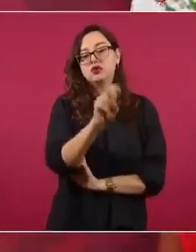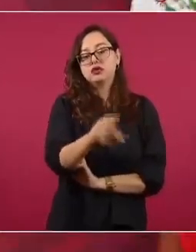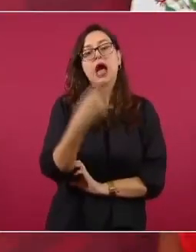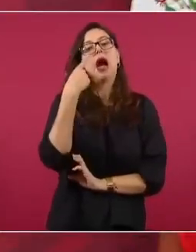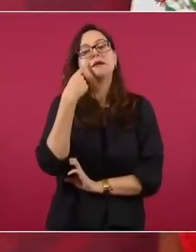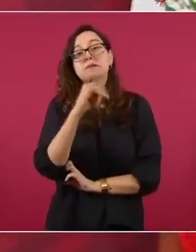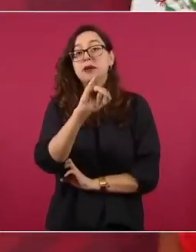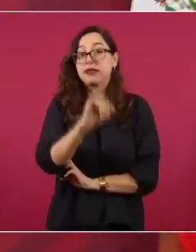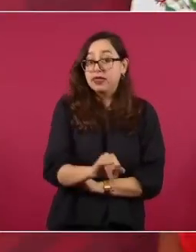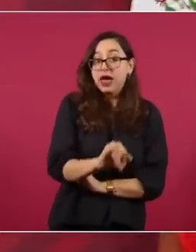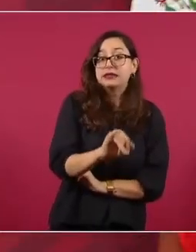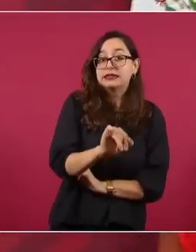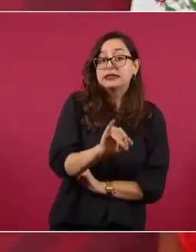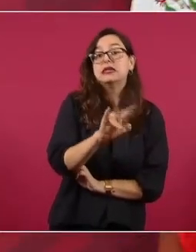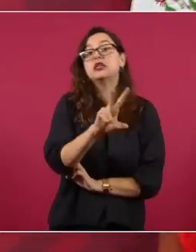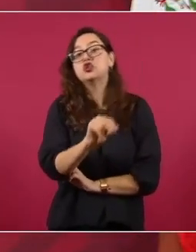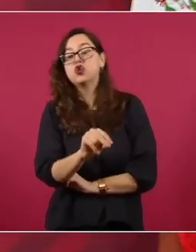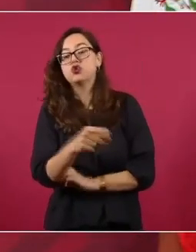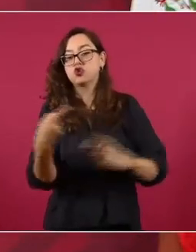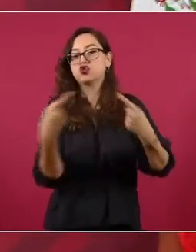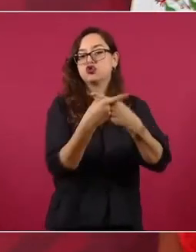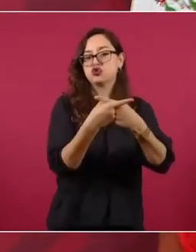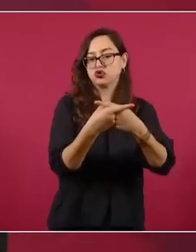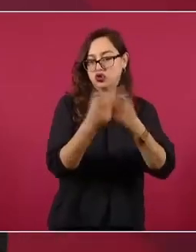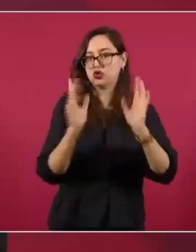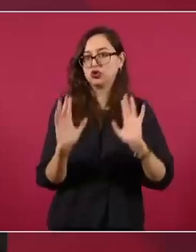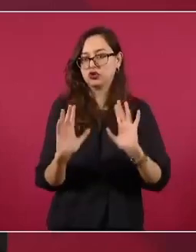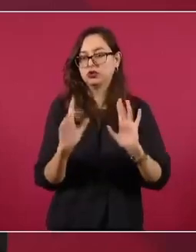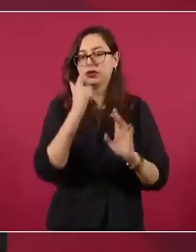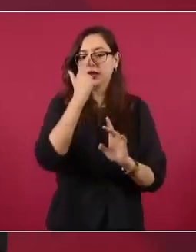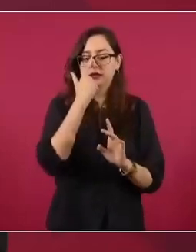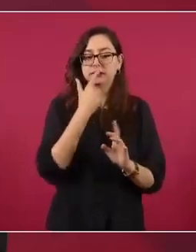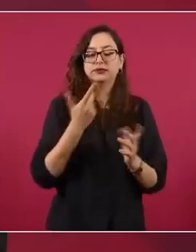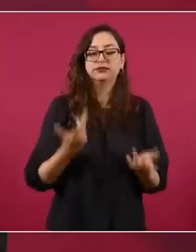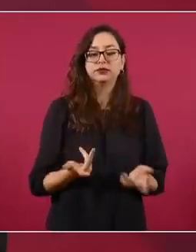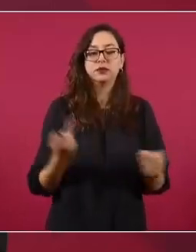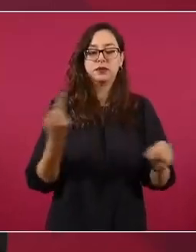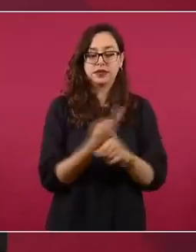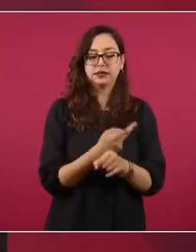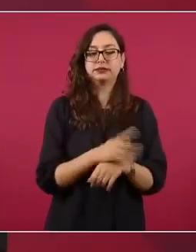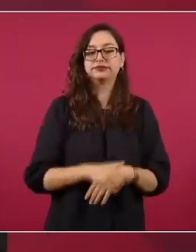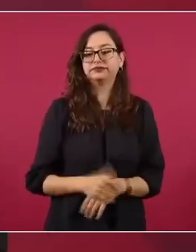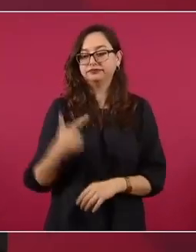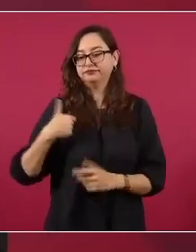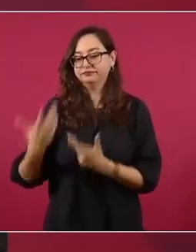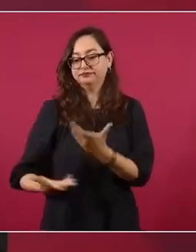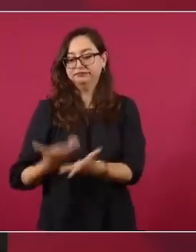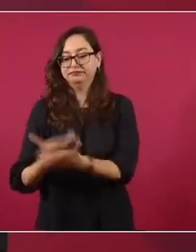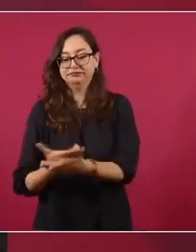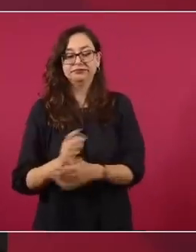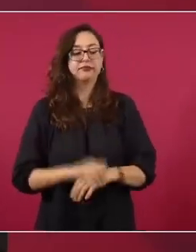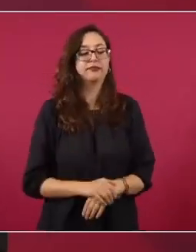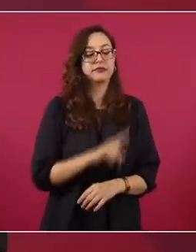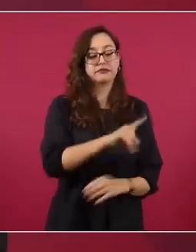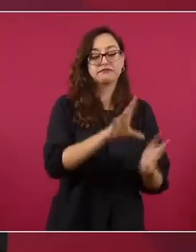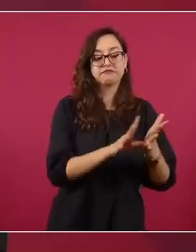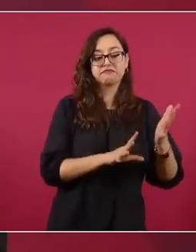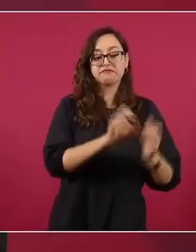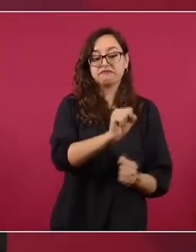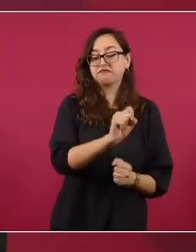Y para declarar inconstitucional la ley se requieren